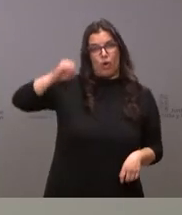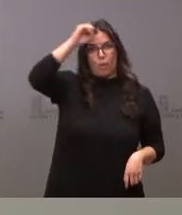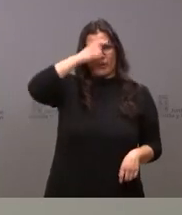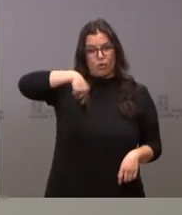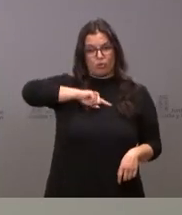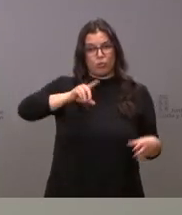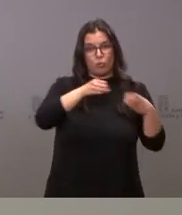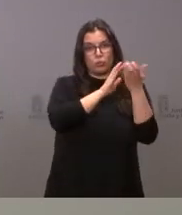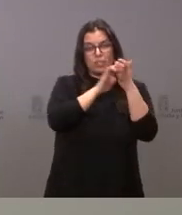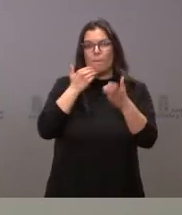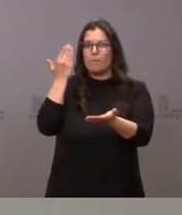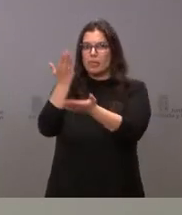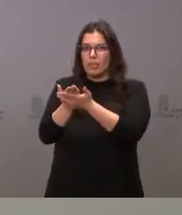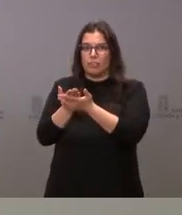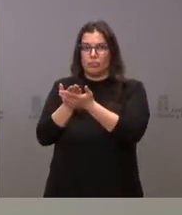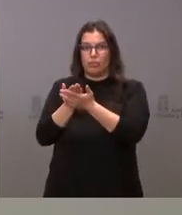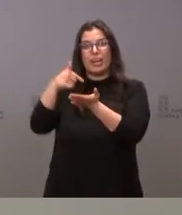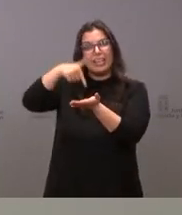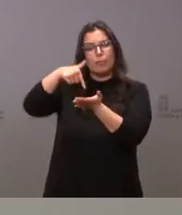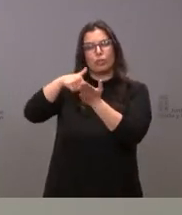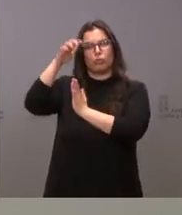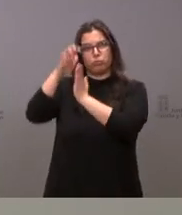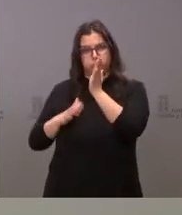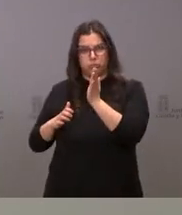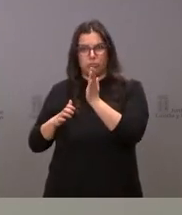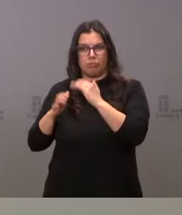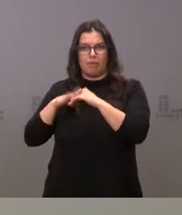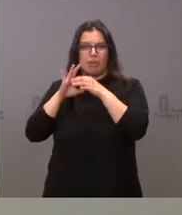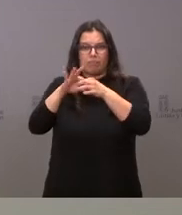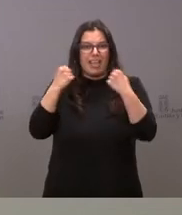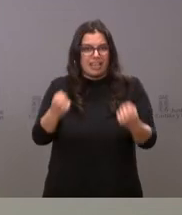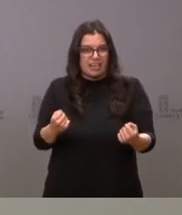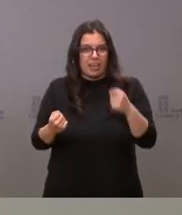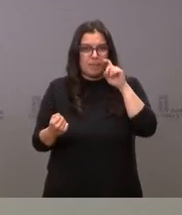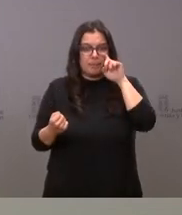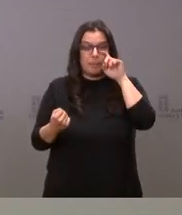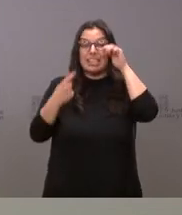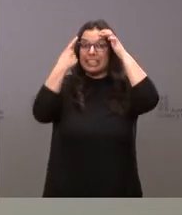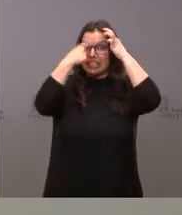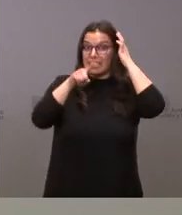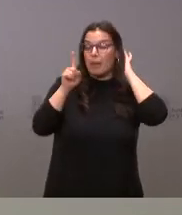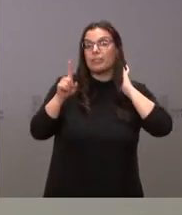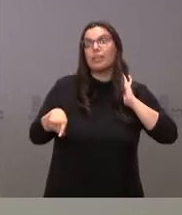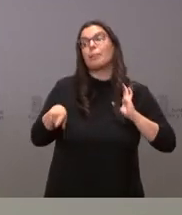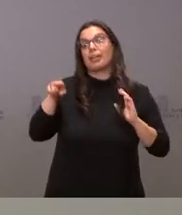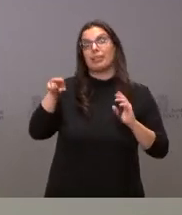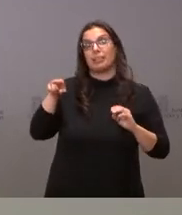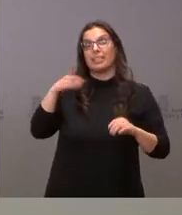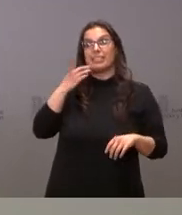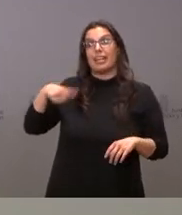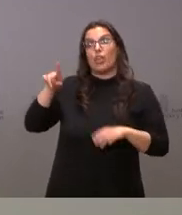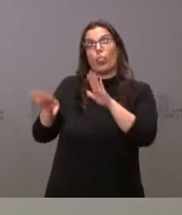León, pidiéndole una bajada de impuestos sobre el coste de la energía, a sabiendas también de que esta decisión supondría